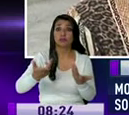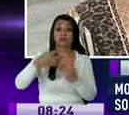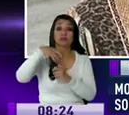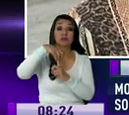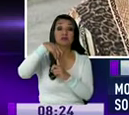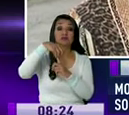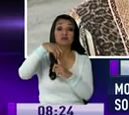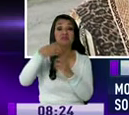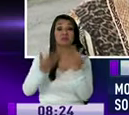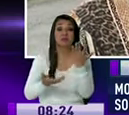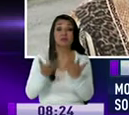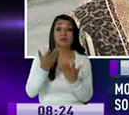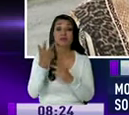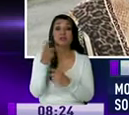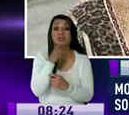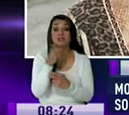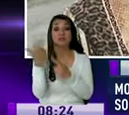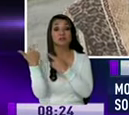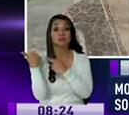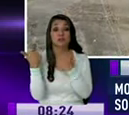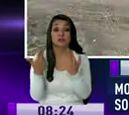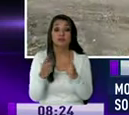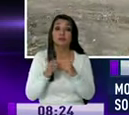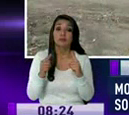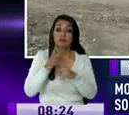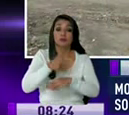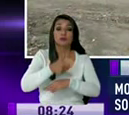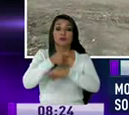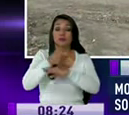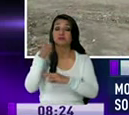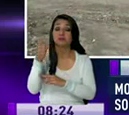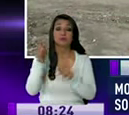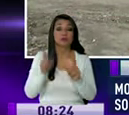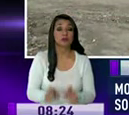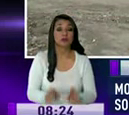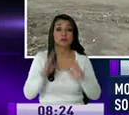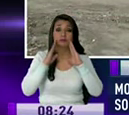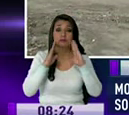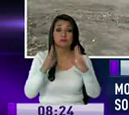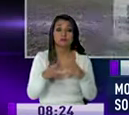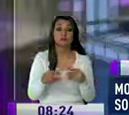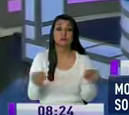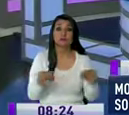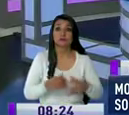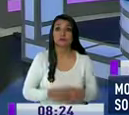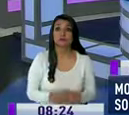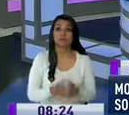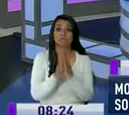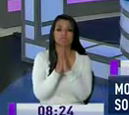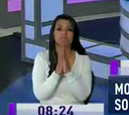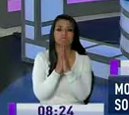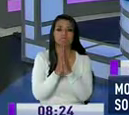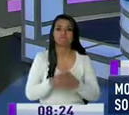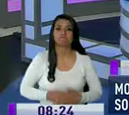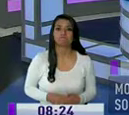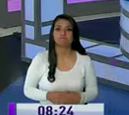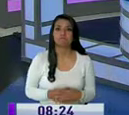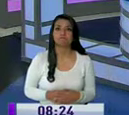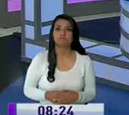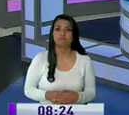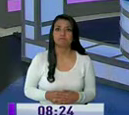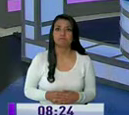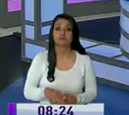Pichincha habría que ver a quién está a cargo en todos casos son las autoridades las que tienen que ver petitorio que lo hacemos con